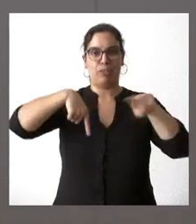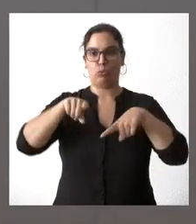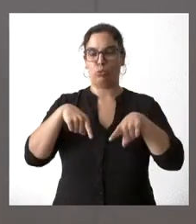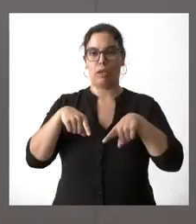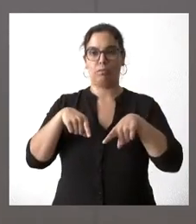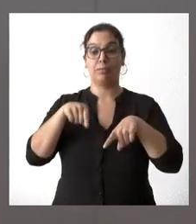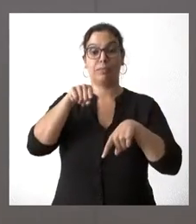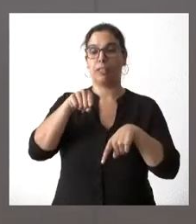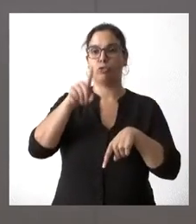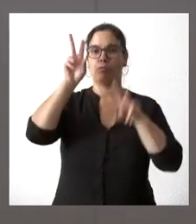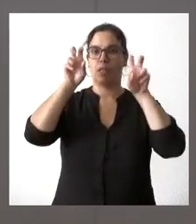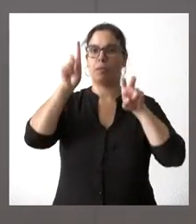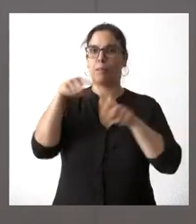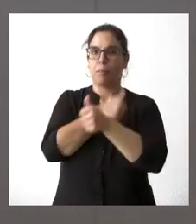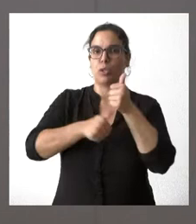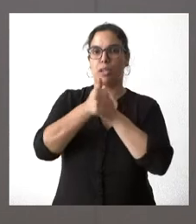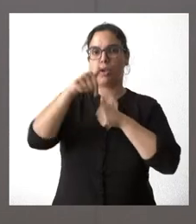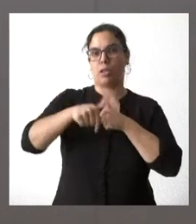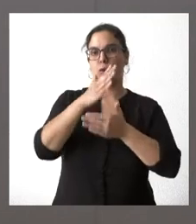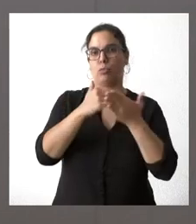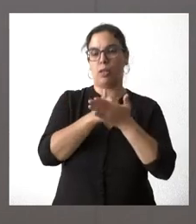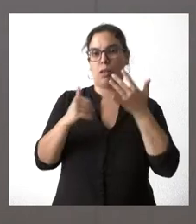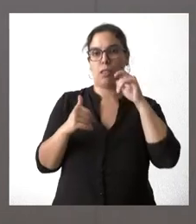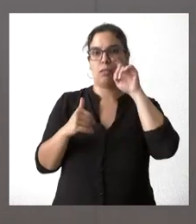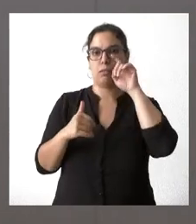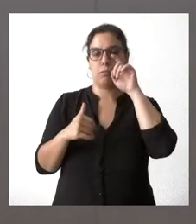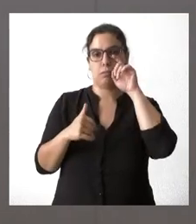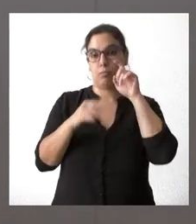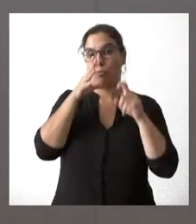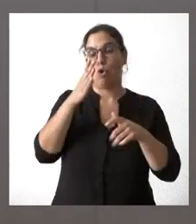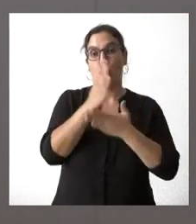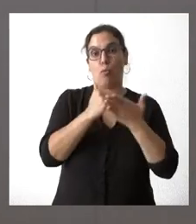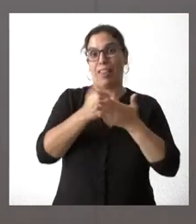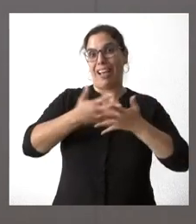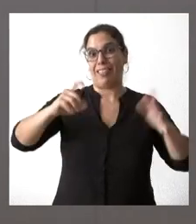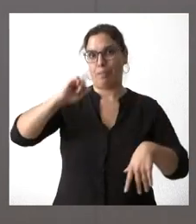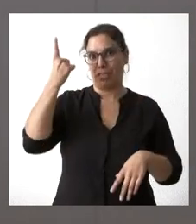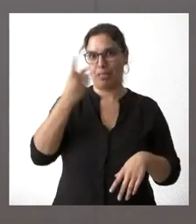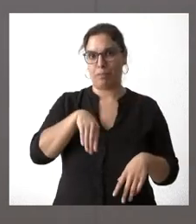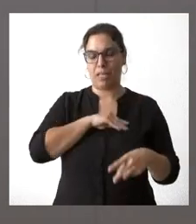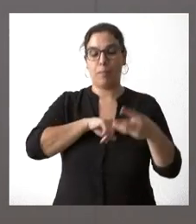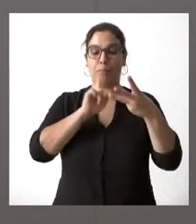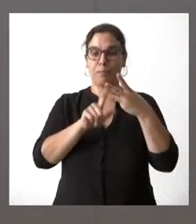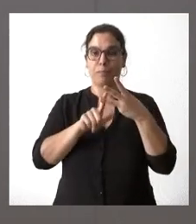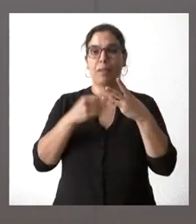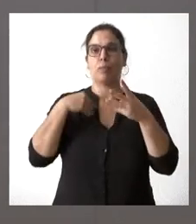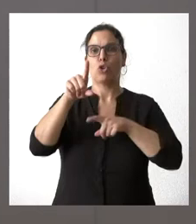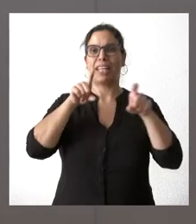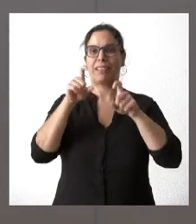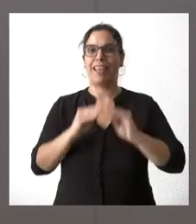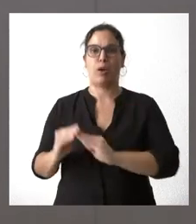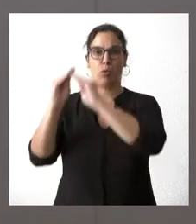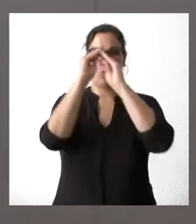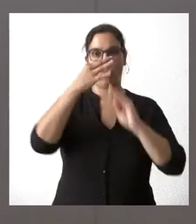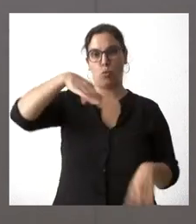es un tema también prioritario para nuestra comunidad autónoma, la más extensa dentro del conjunto nacional. En tercer lugar, la EBAU única. Dentro de